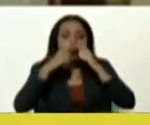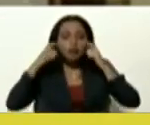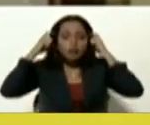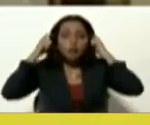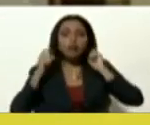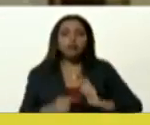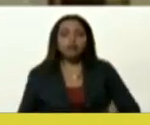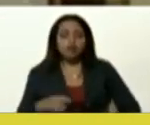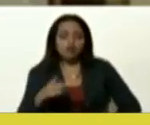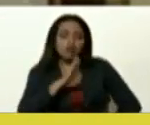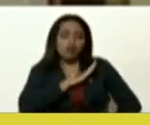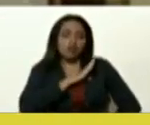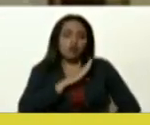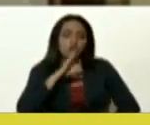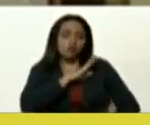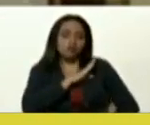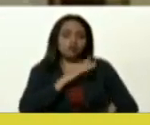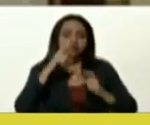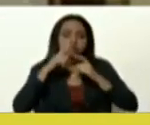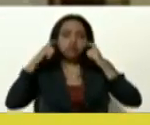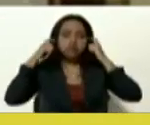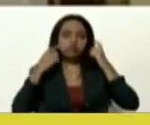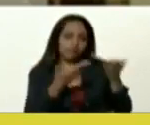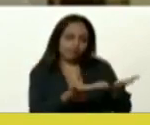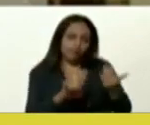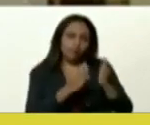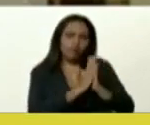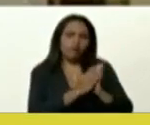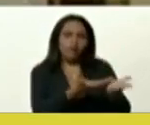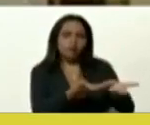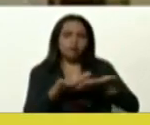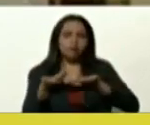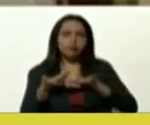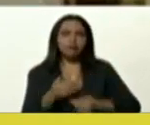tengo mi tapabocas por ahí, si me lo pudieran, fíjense ustedes.